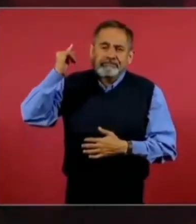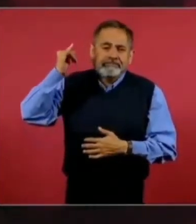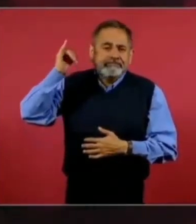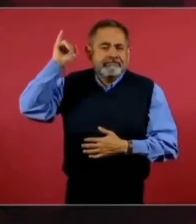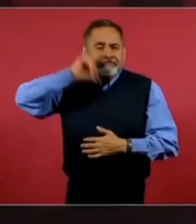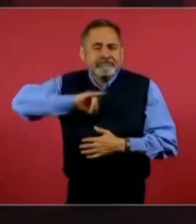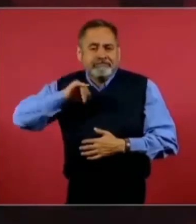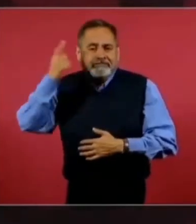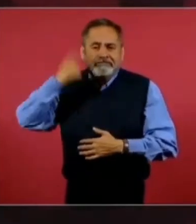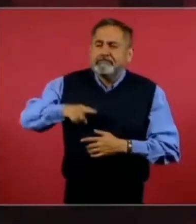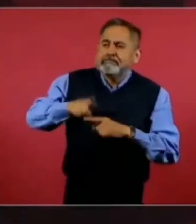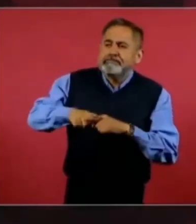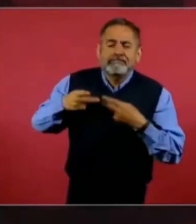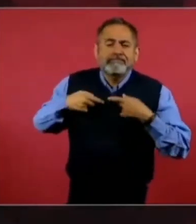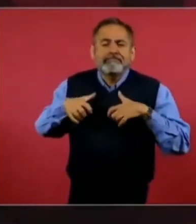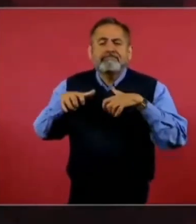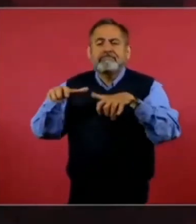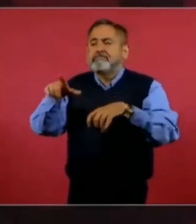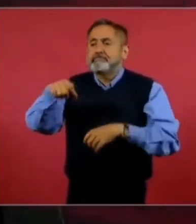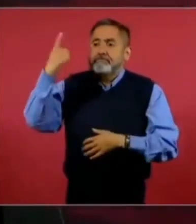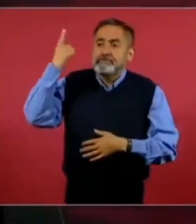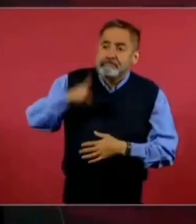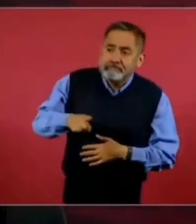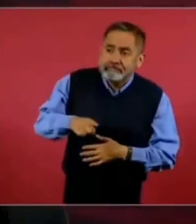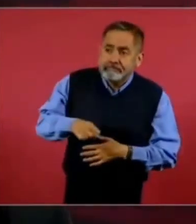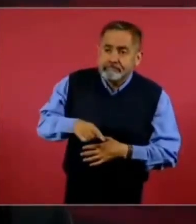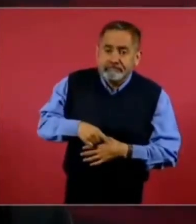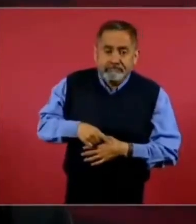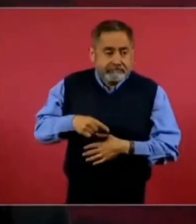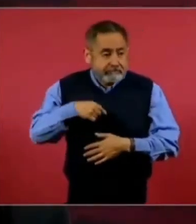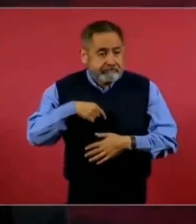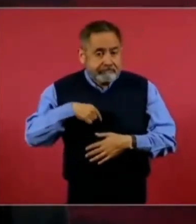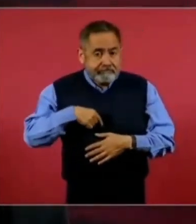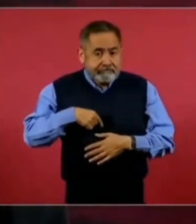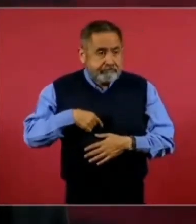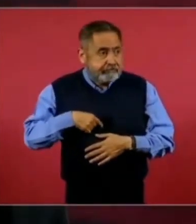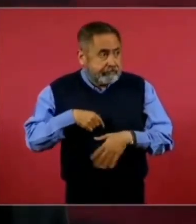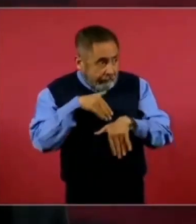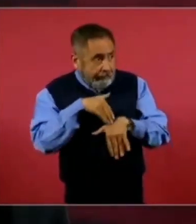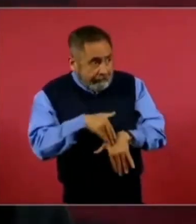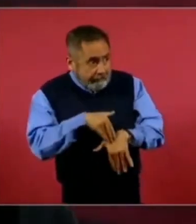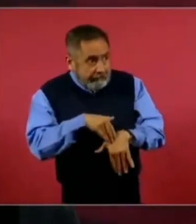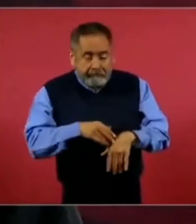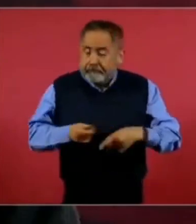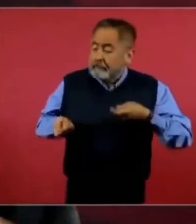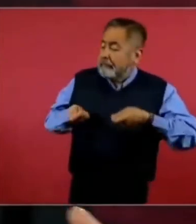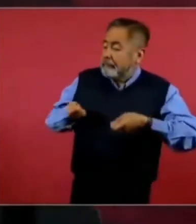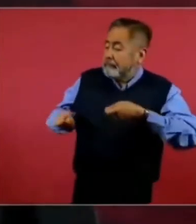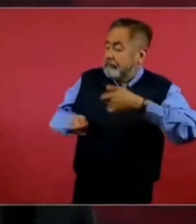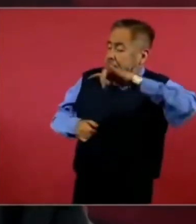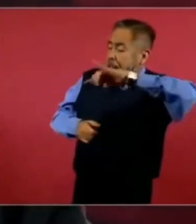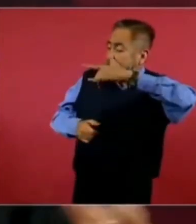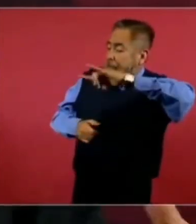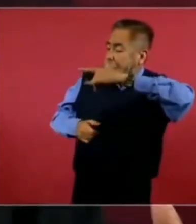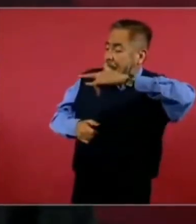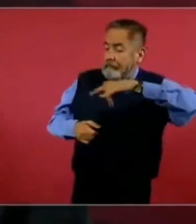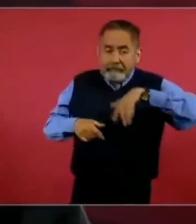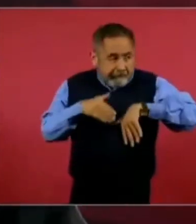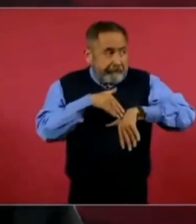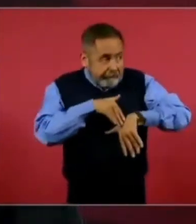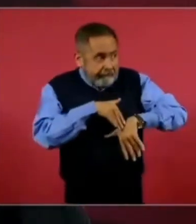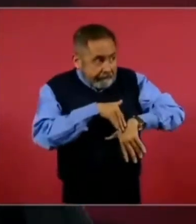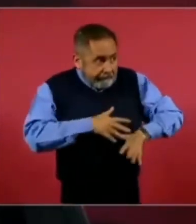al pueblo de México, no somos títeres de ningún grupo